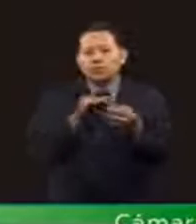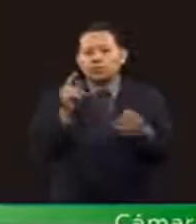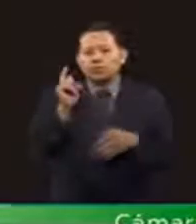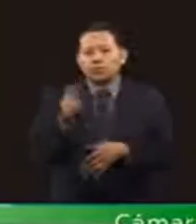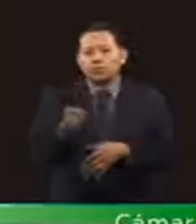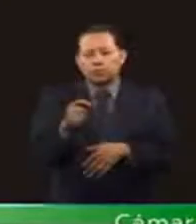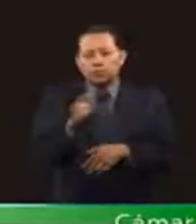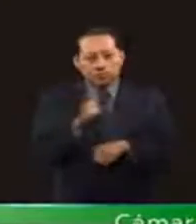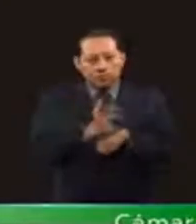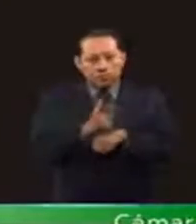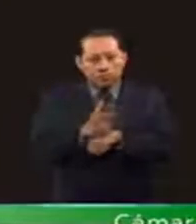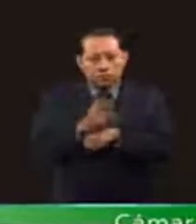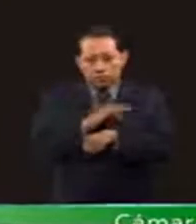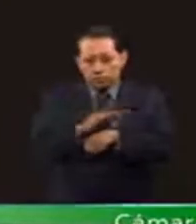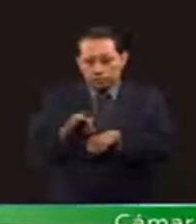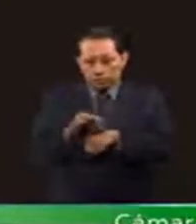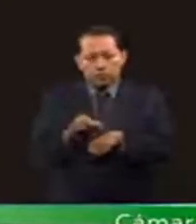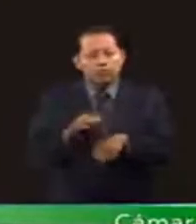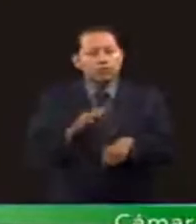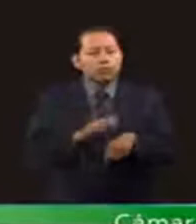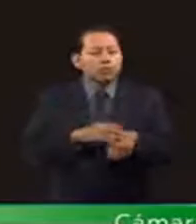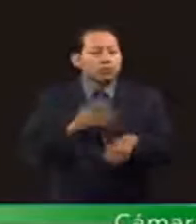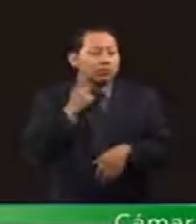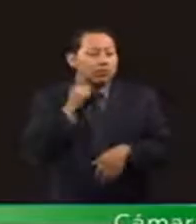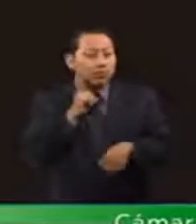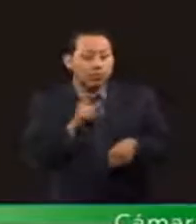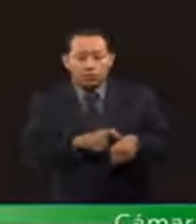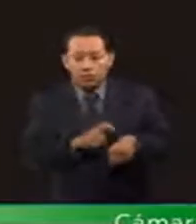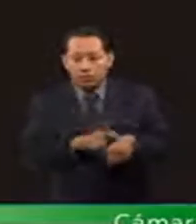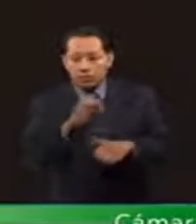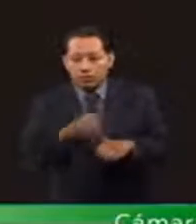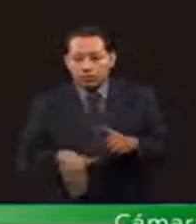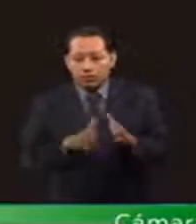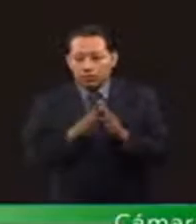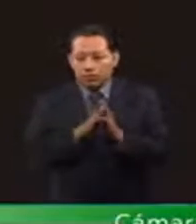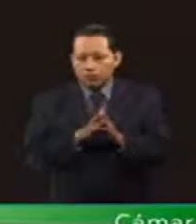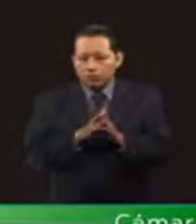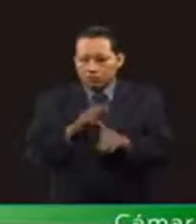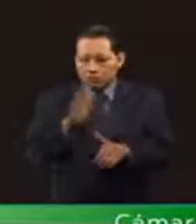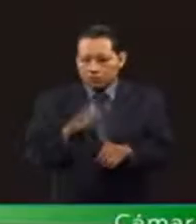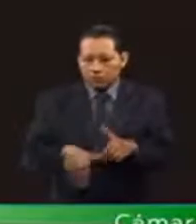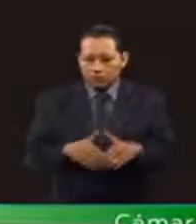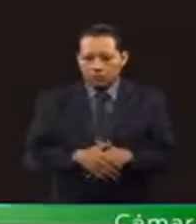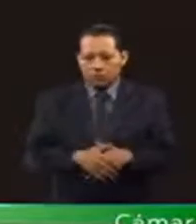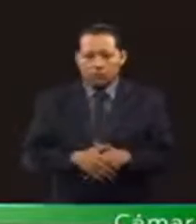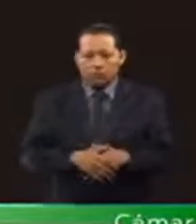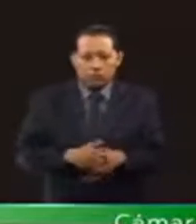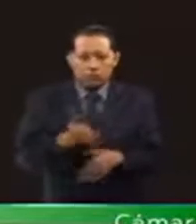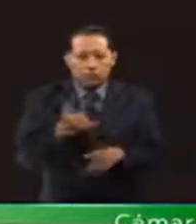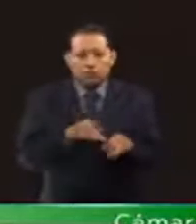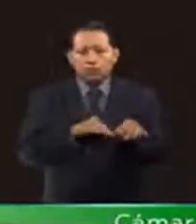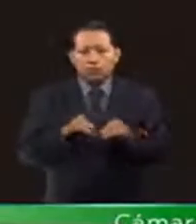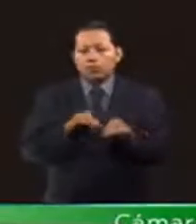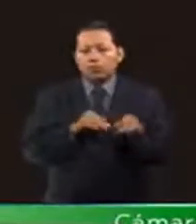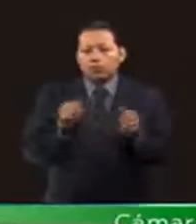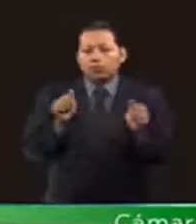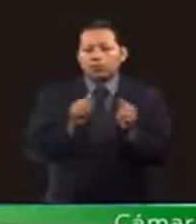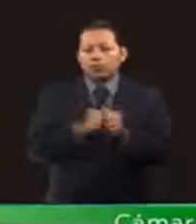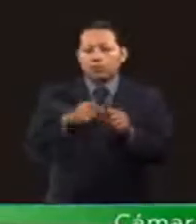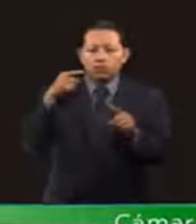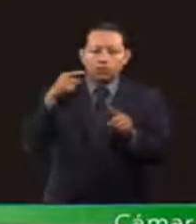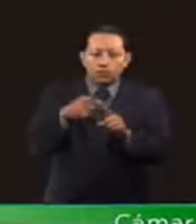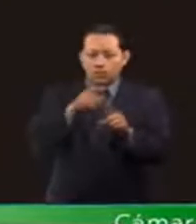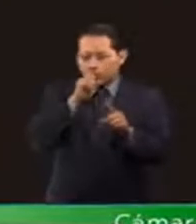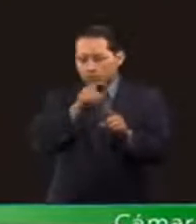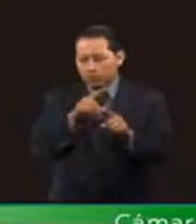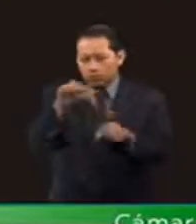darse cuenta quiénes son los que se han servido y el trabajo con sus causas